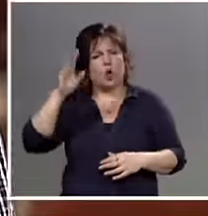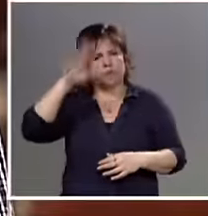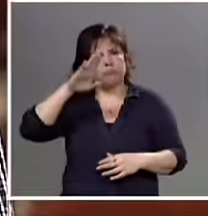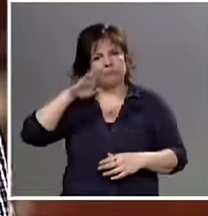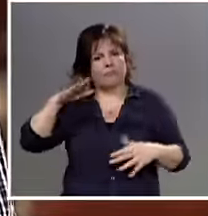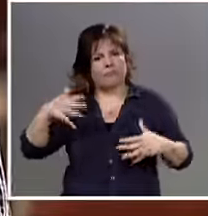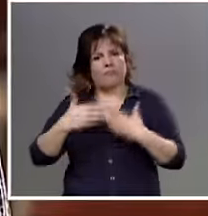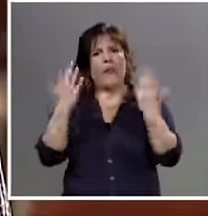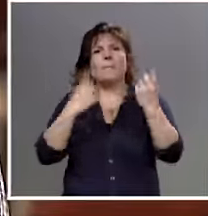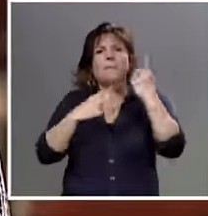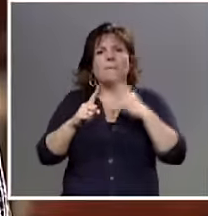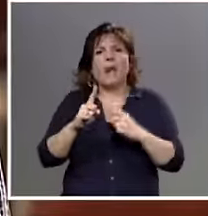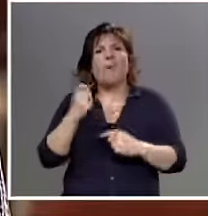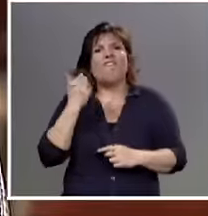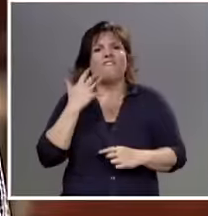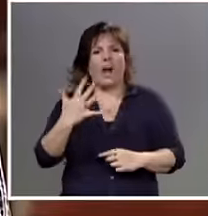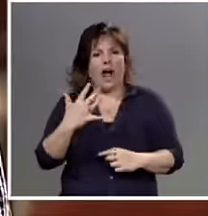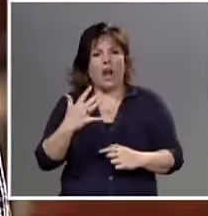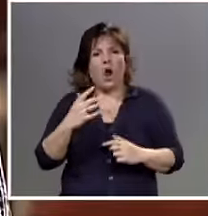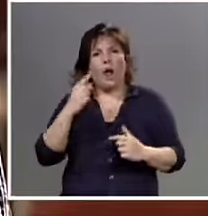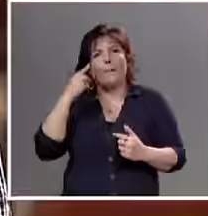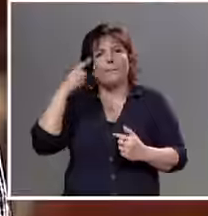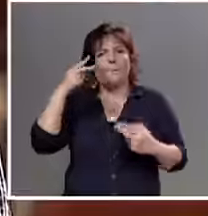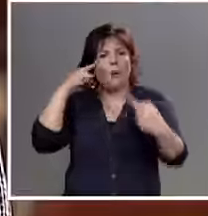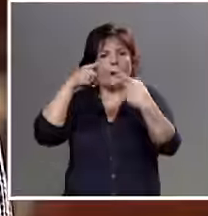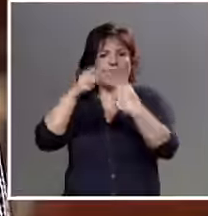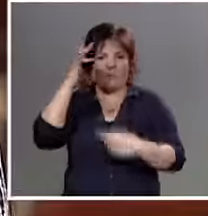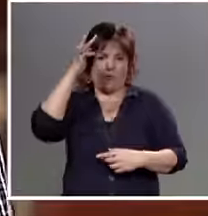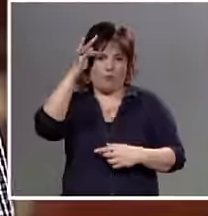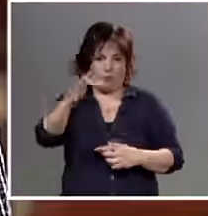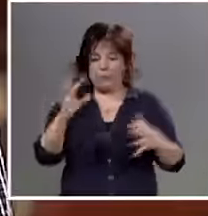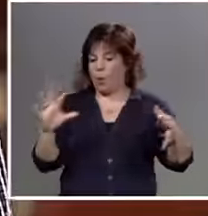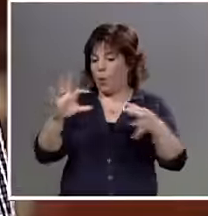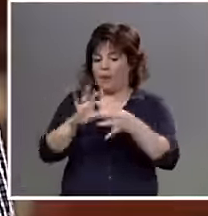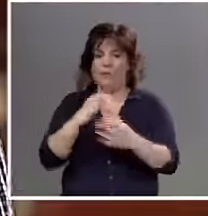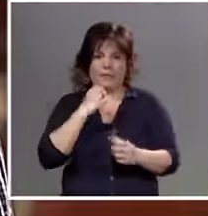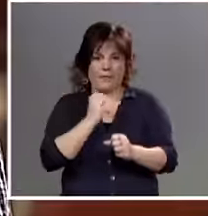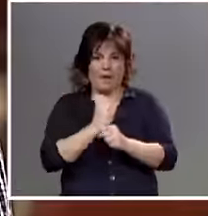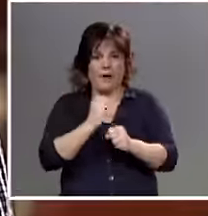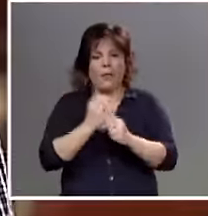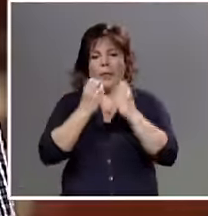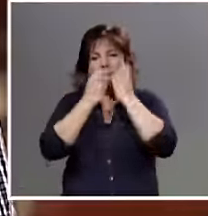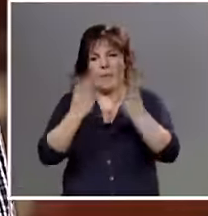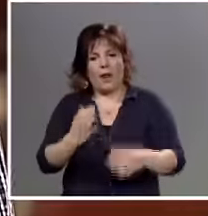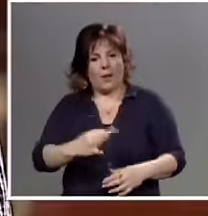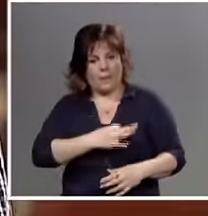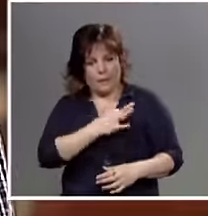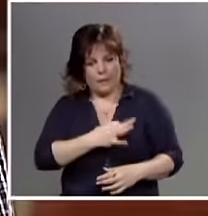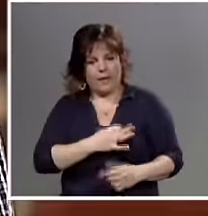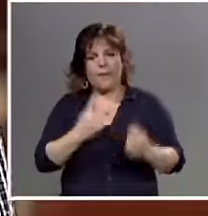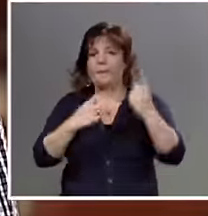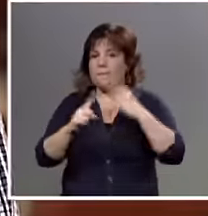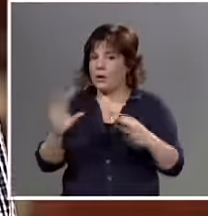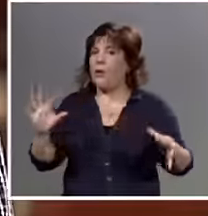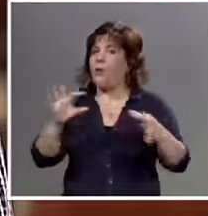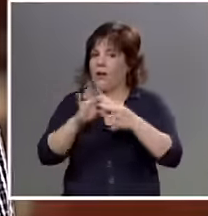pero que tiene alto valor estratégico y enormes perspectivas de futuro. Unidad de los trabajadores para mejorar su vida, pero unidad